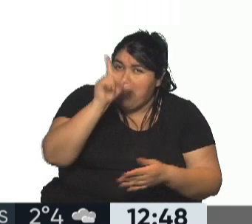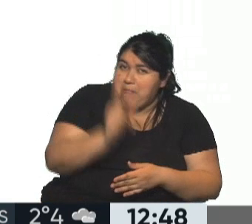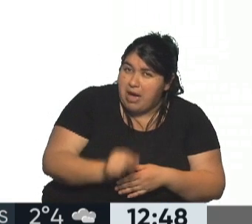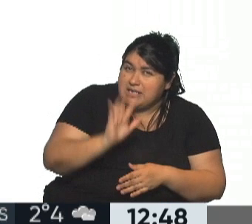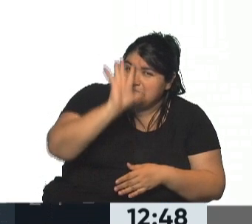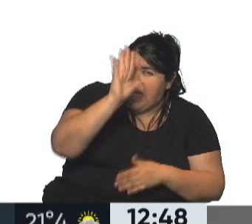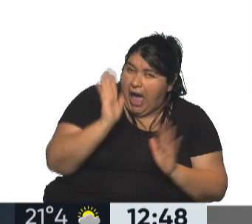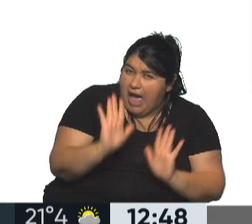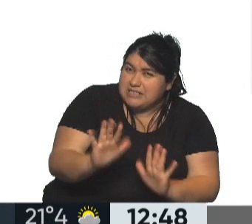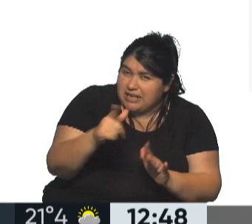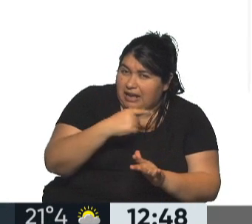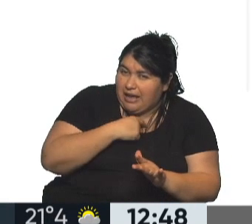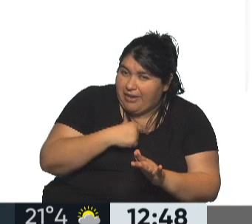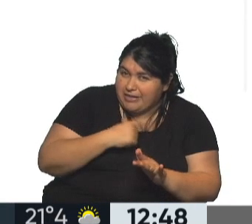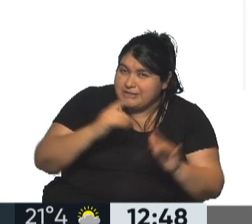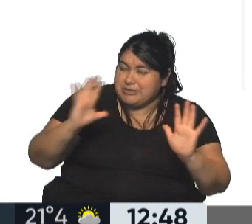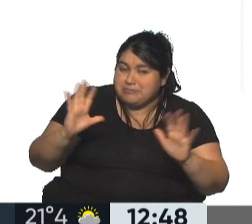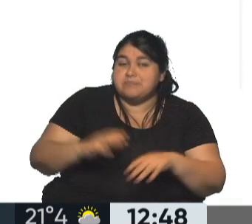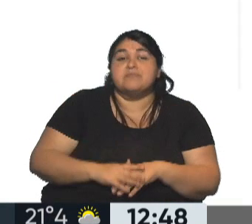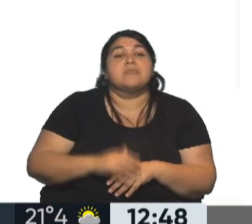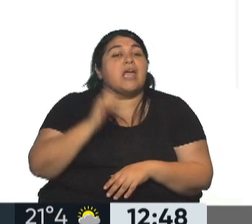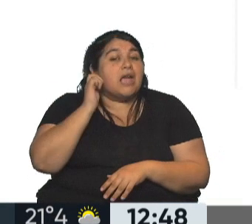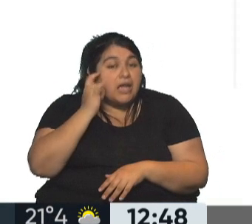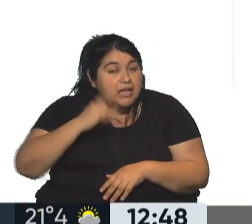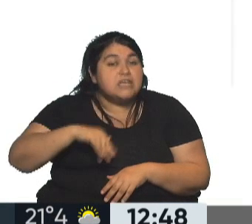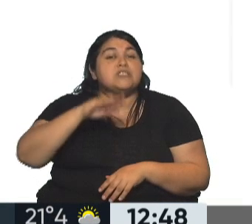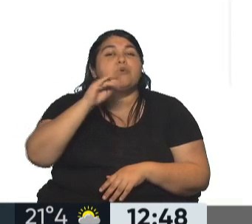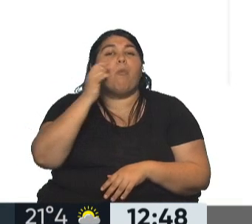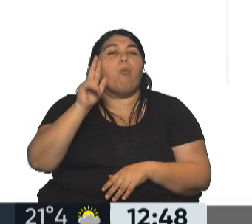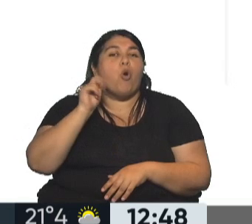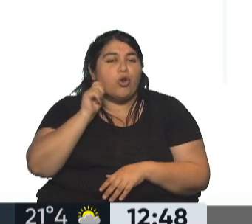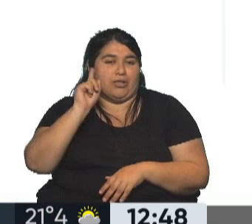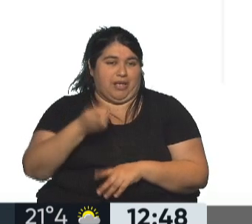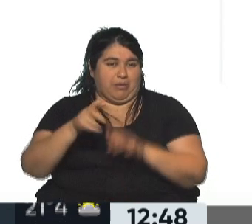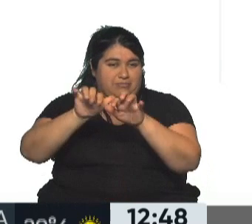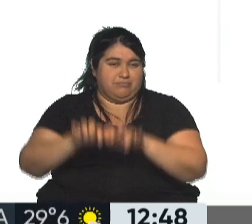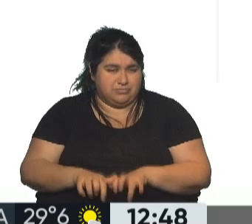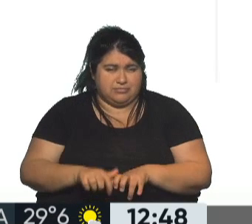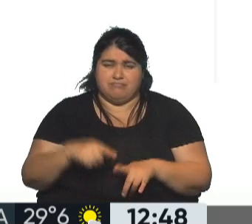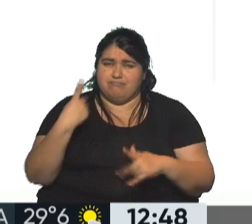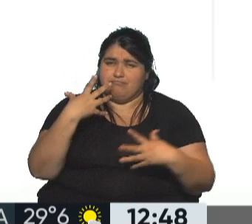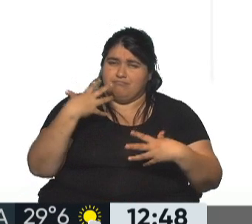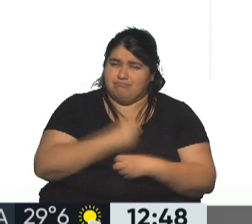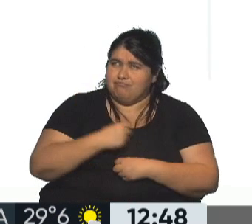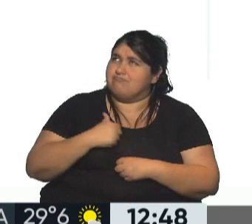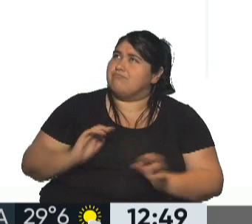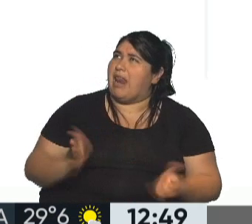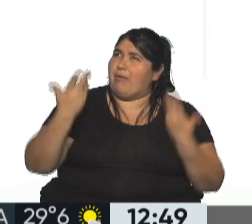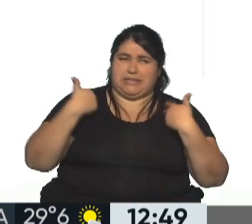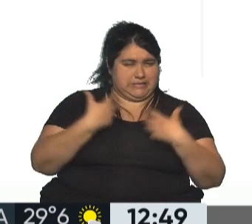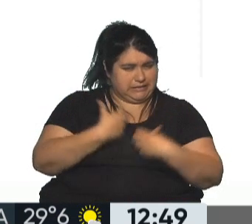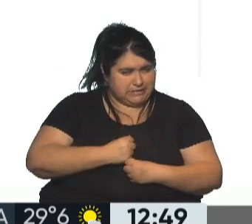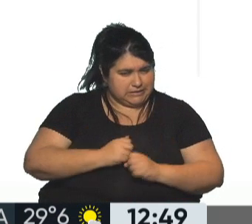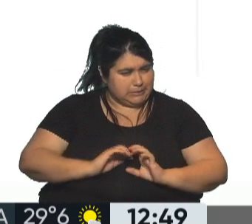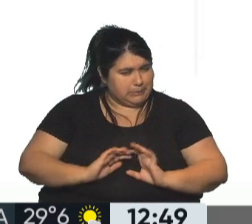Gustavo Garzón también en las redes. Malena Ginsberg lo hacía temprano el fin de semana. El nivel de angustia con el que me desperté. Creo que todo